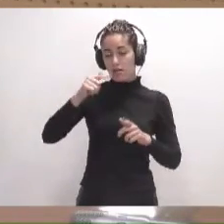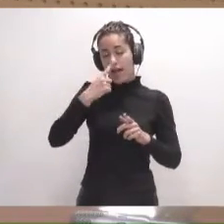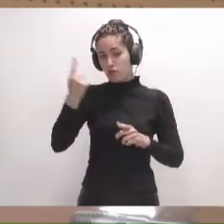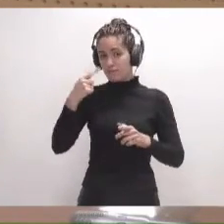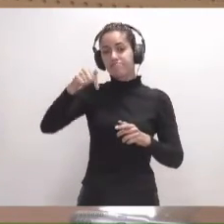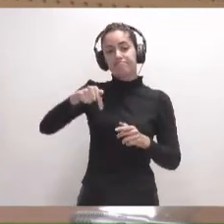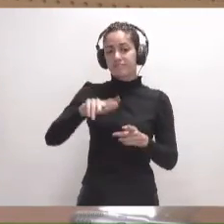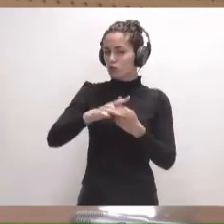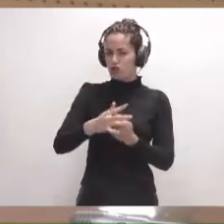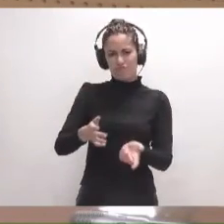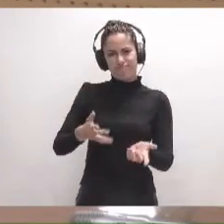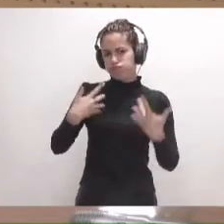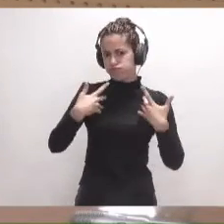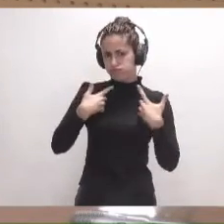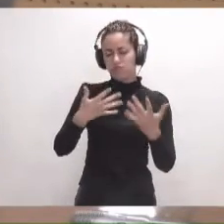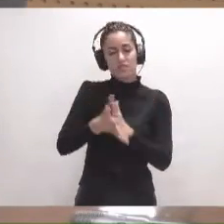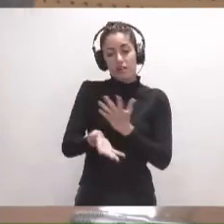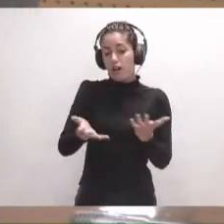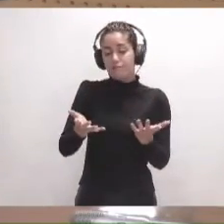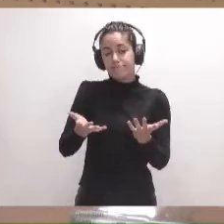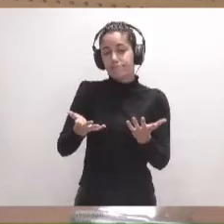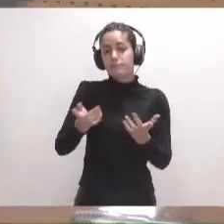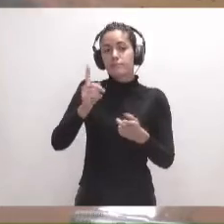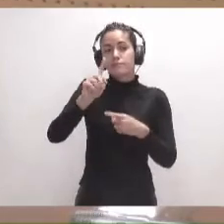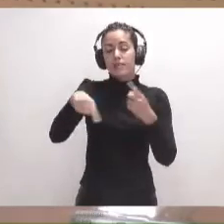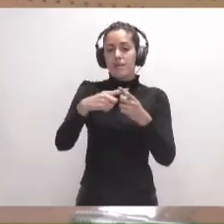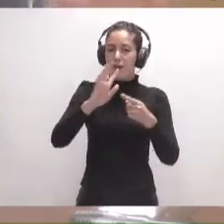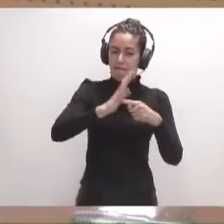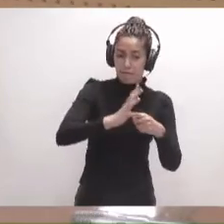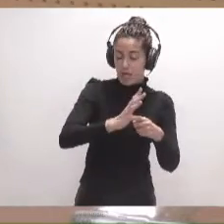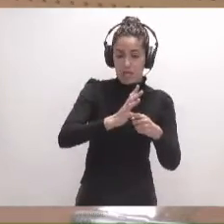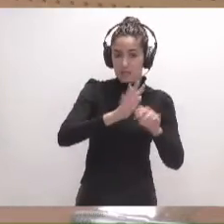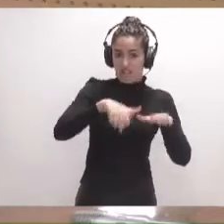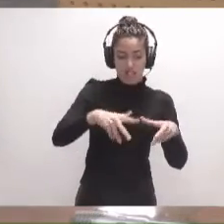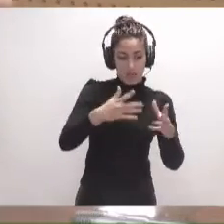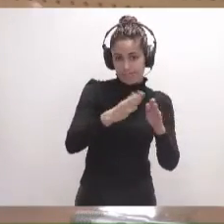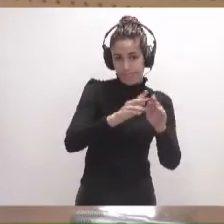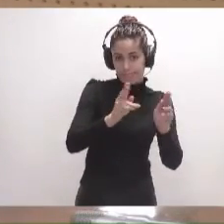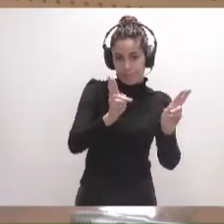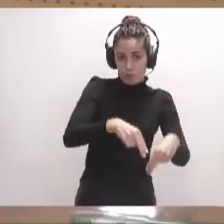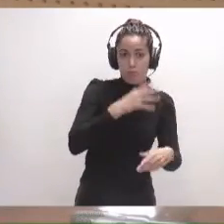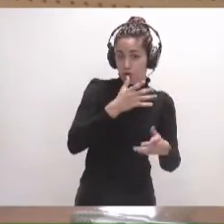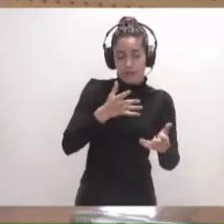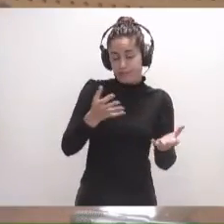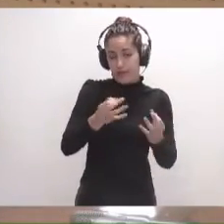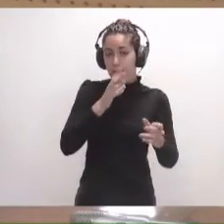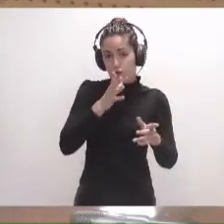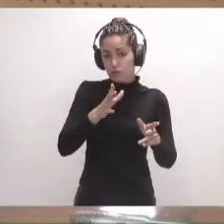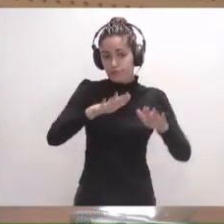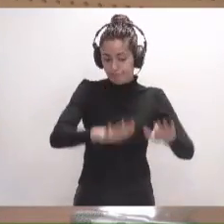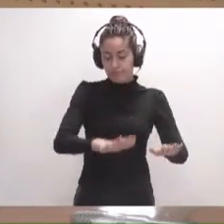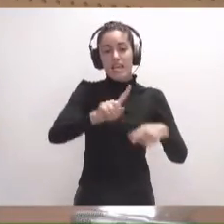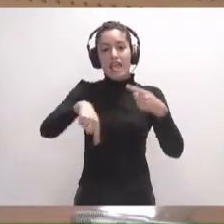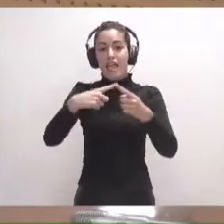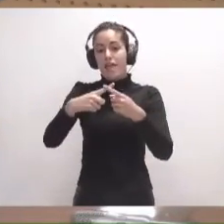pasado realmente fatal. Y que se han anunciado ferias que después han tenido que suspenderse, como no puede ser de otra manera, y que